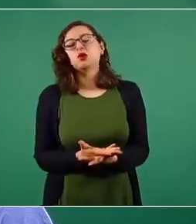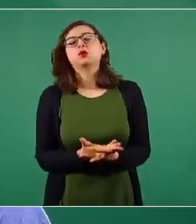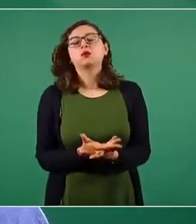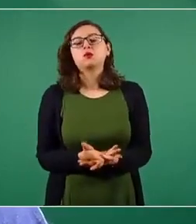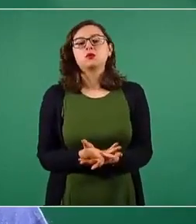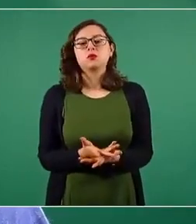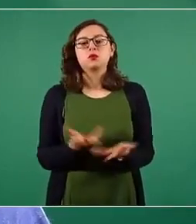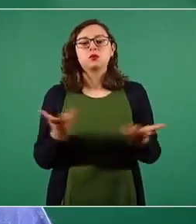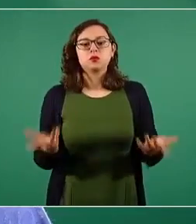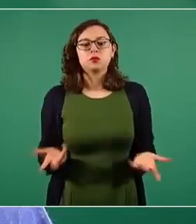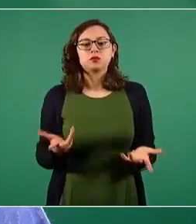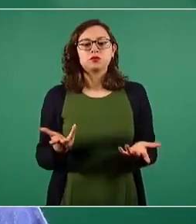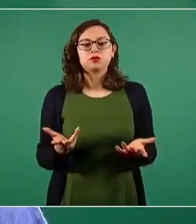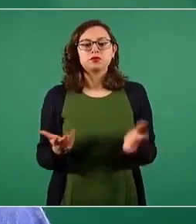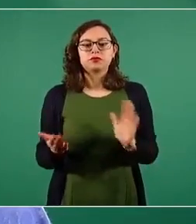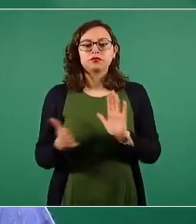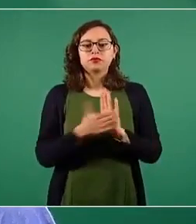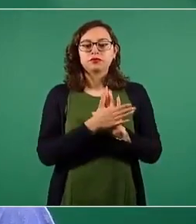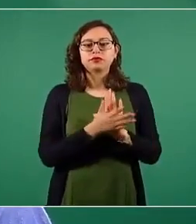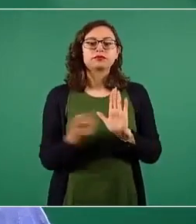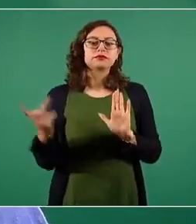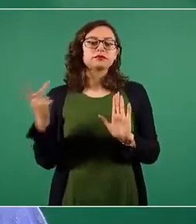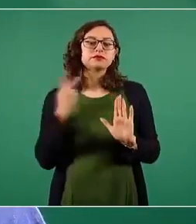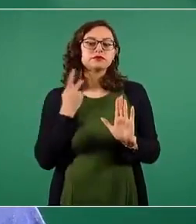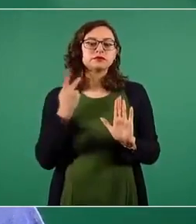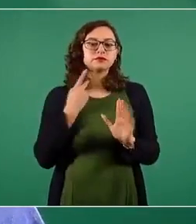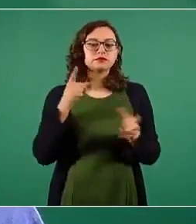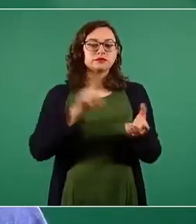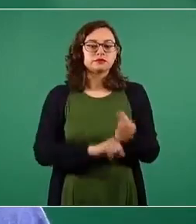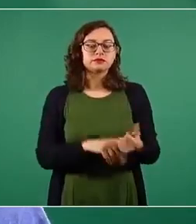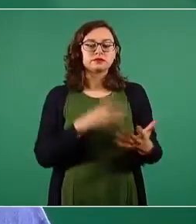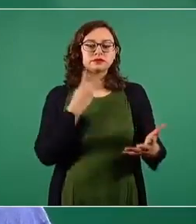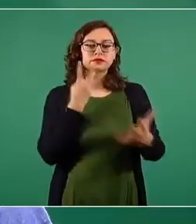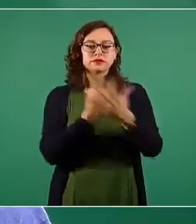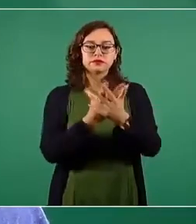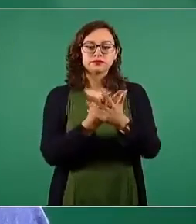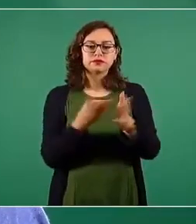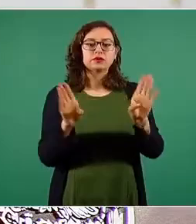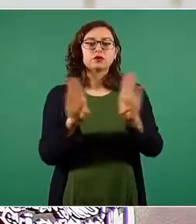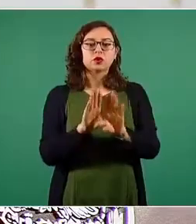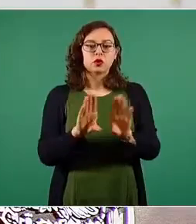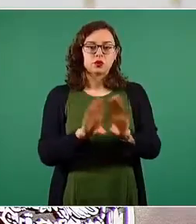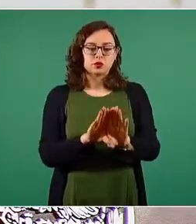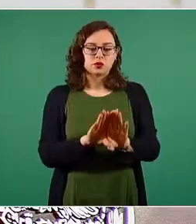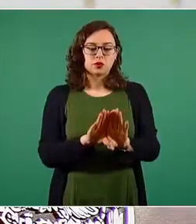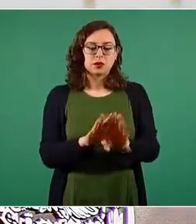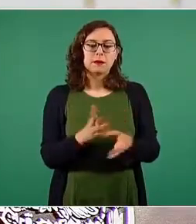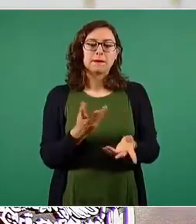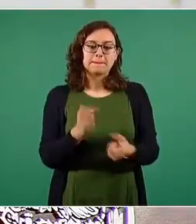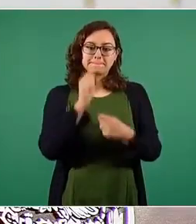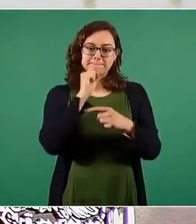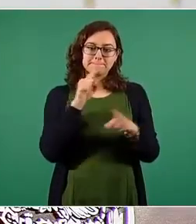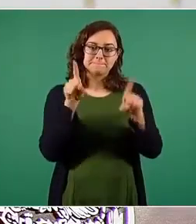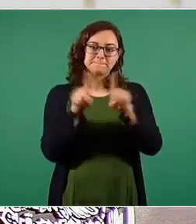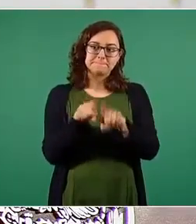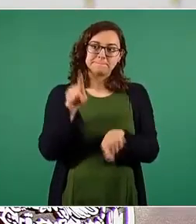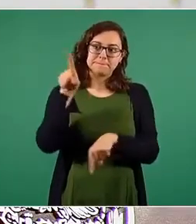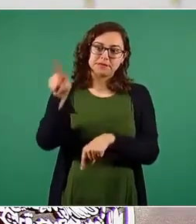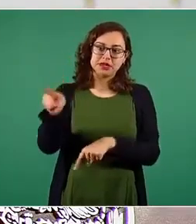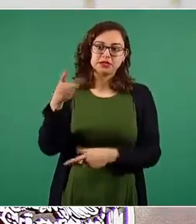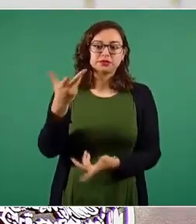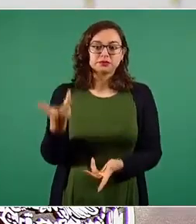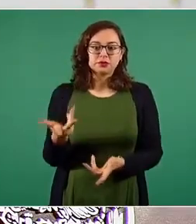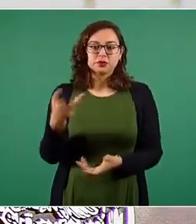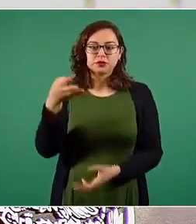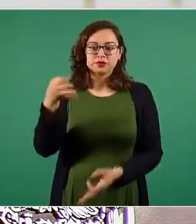de política carcelaria y de las solicitudes que en su caso el